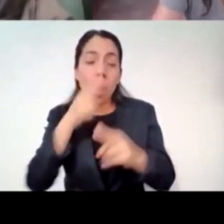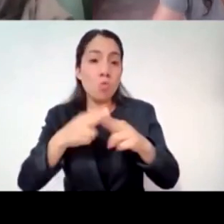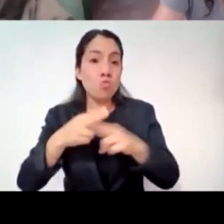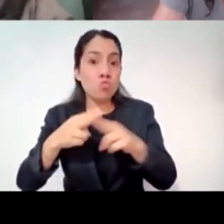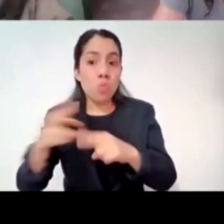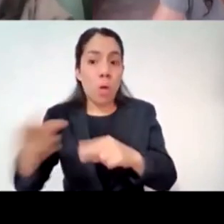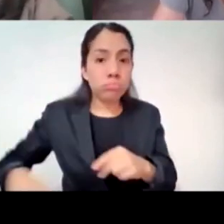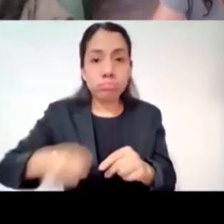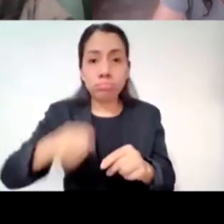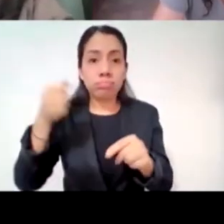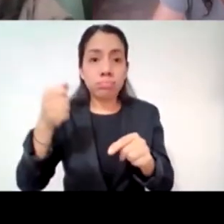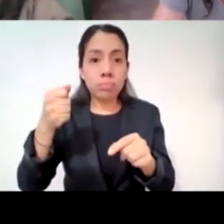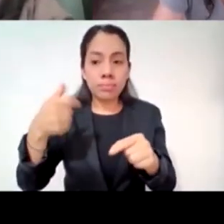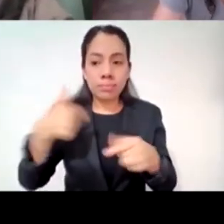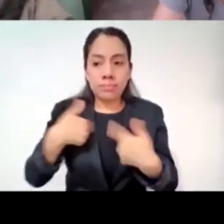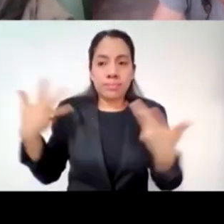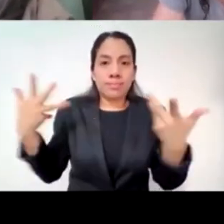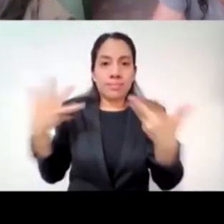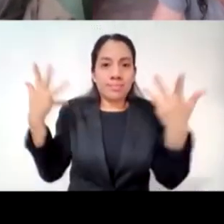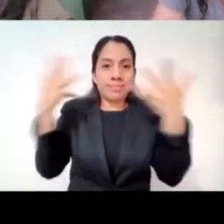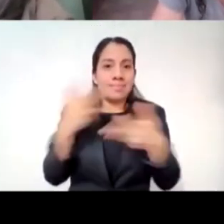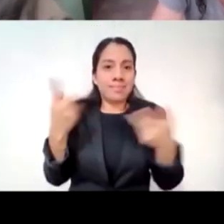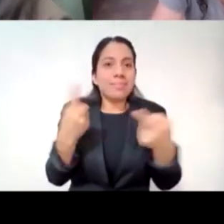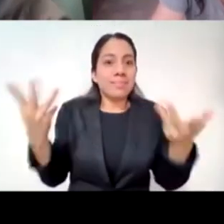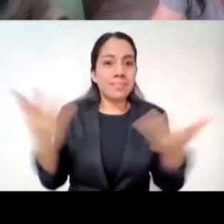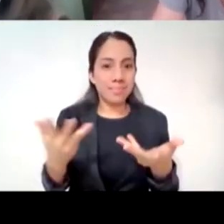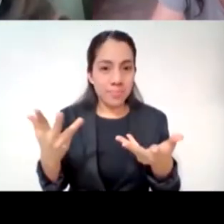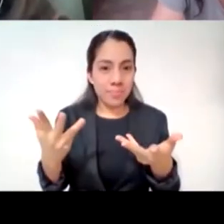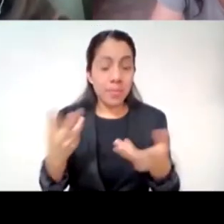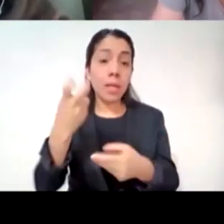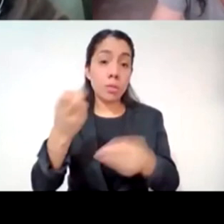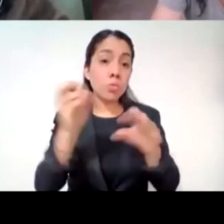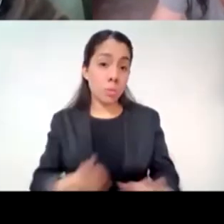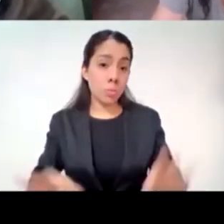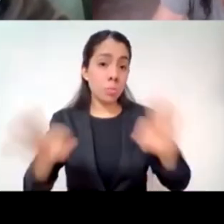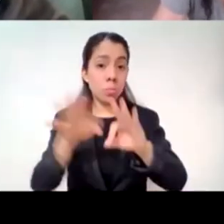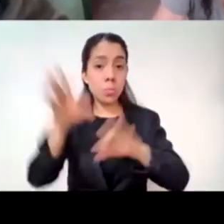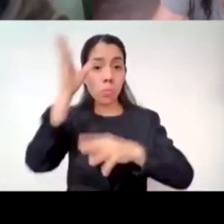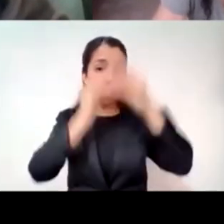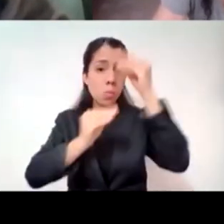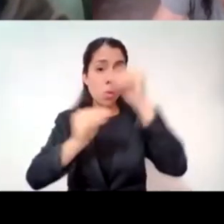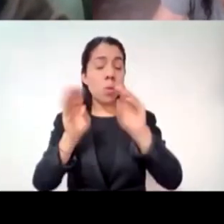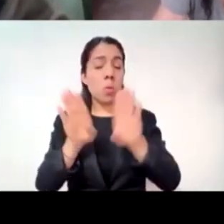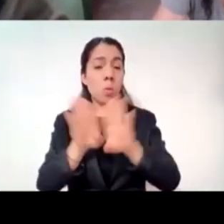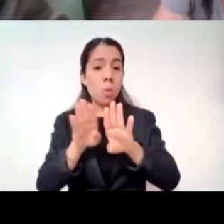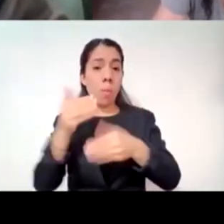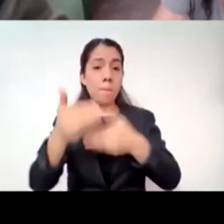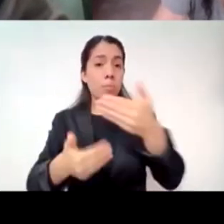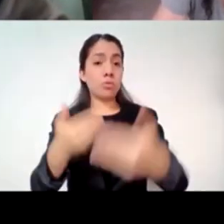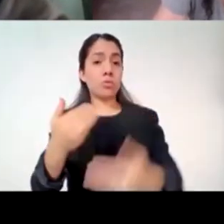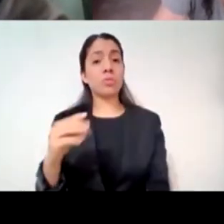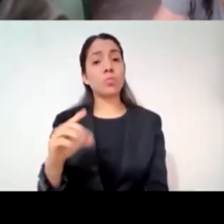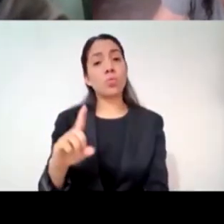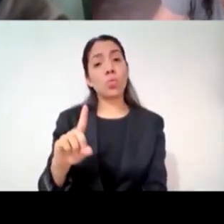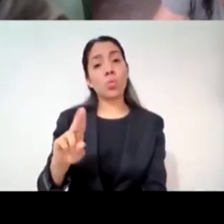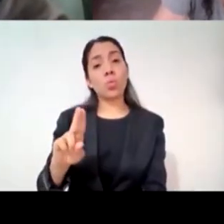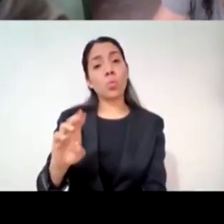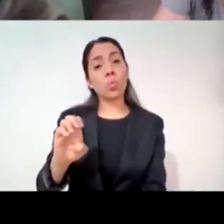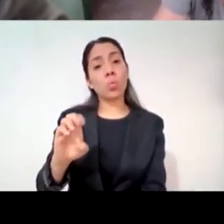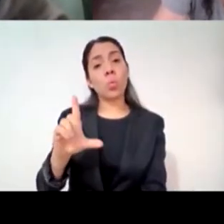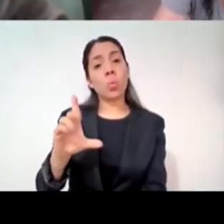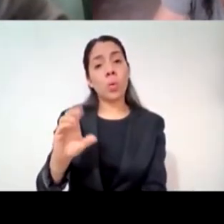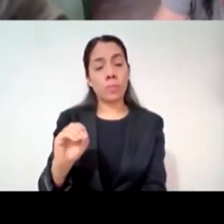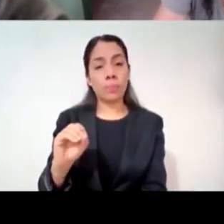recursos que hemos construido a lo largo de nuestra vida en los procesos de duelo ahorita contestaré a las dos preguntas de